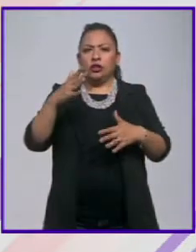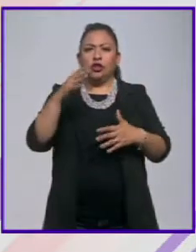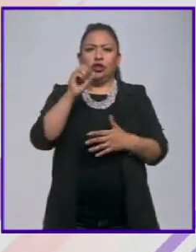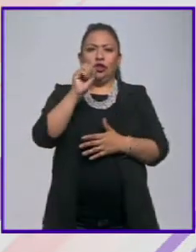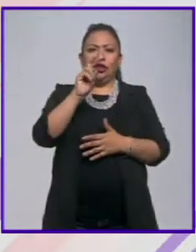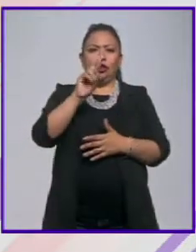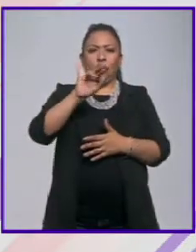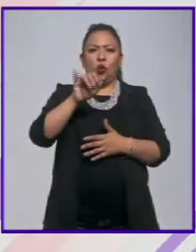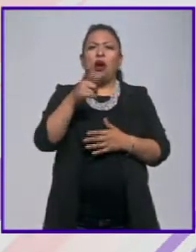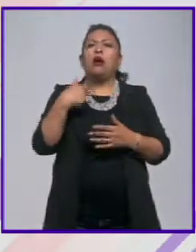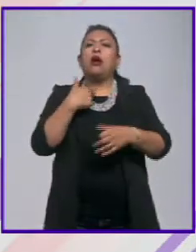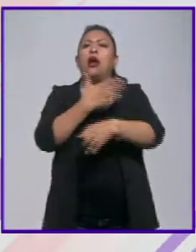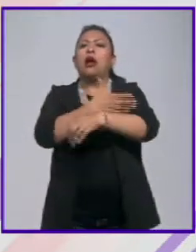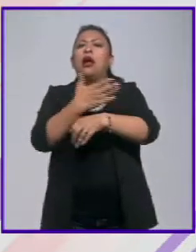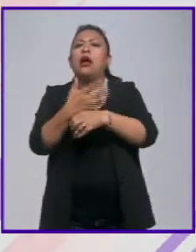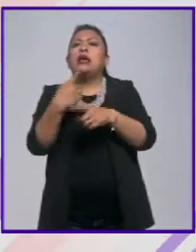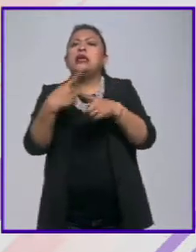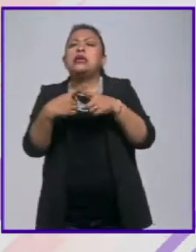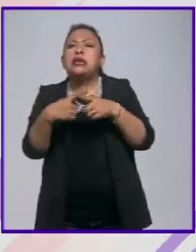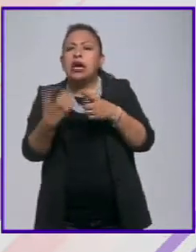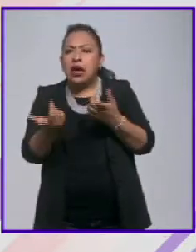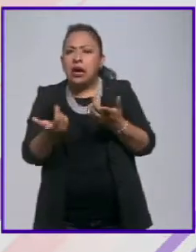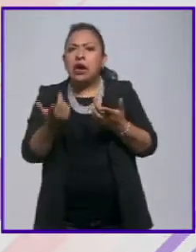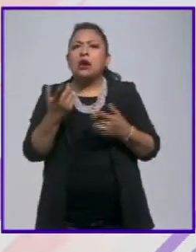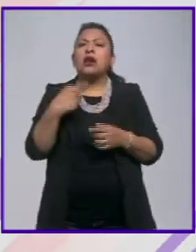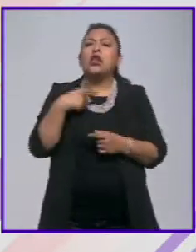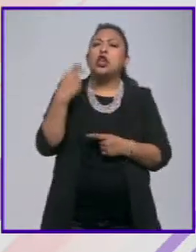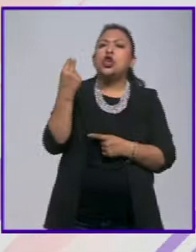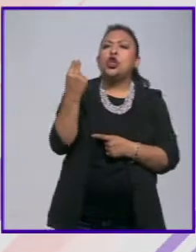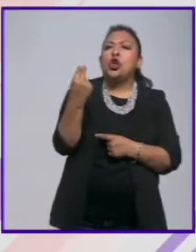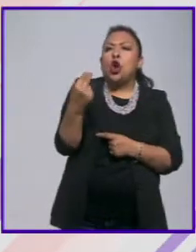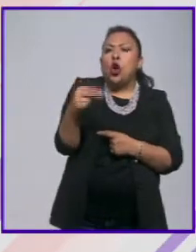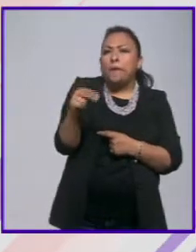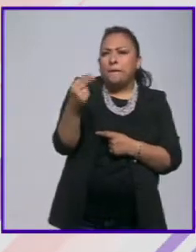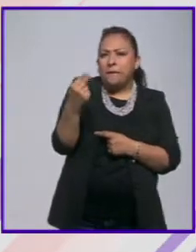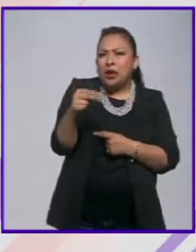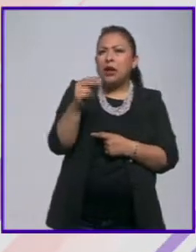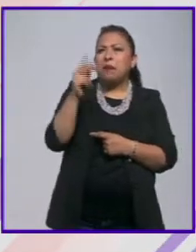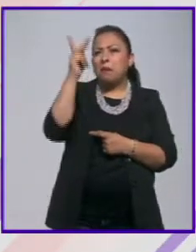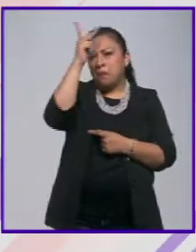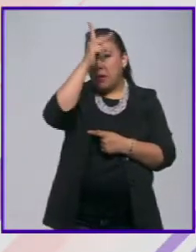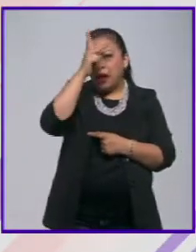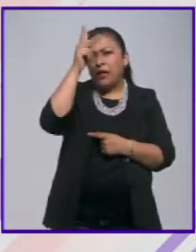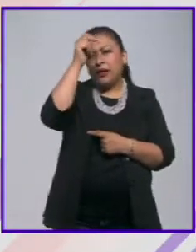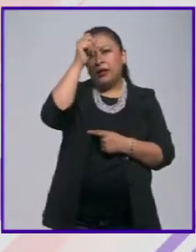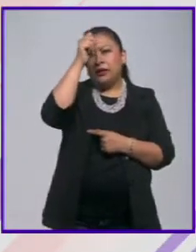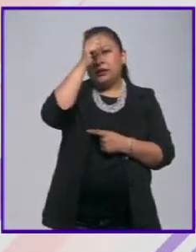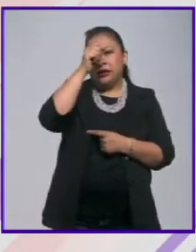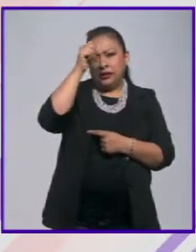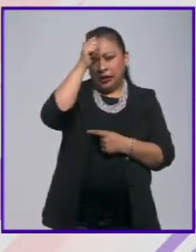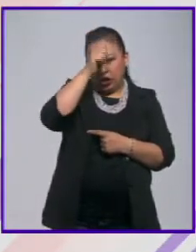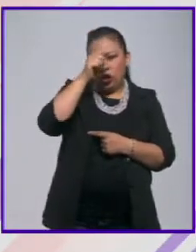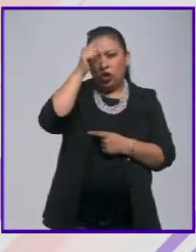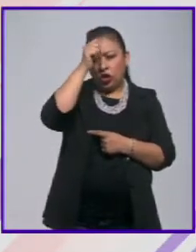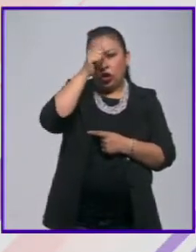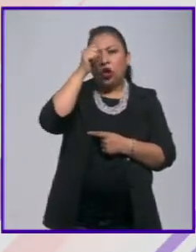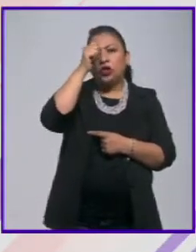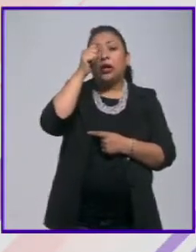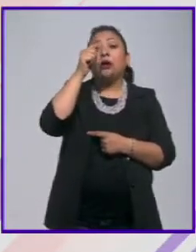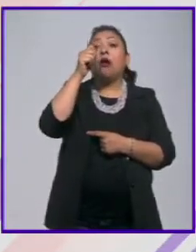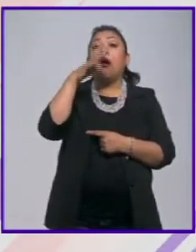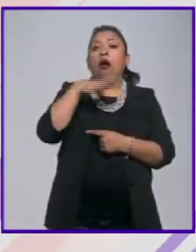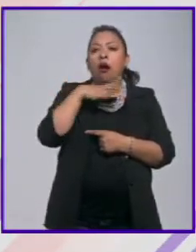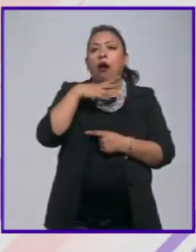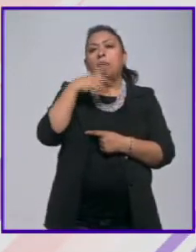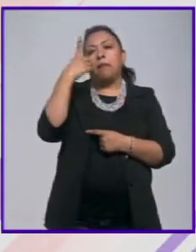¿Quién la acompañó? ¿Cómo se llamaba el padre, el sacerdote que hizo la